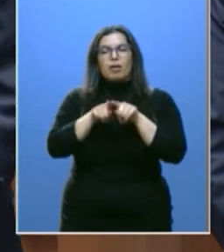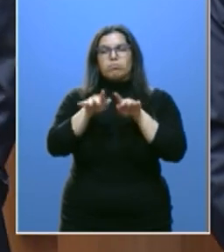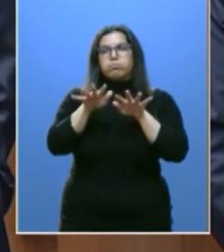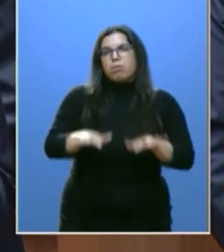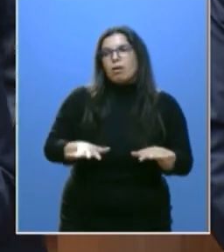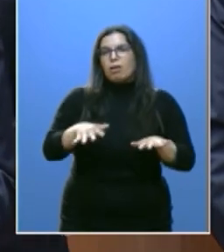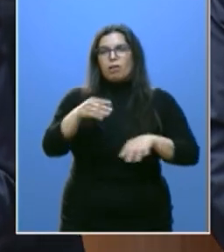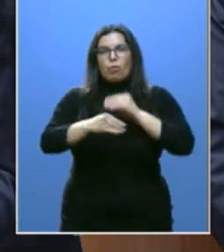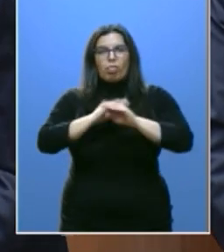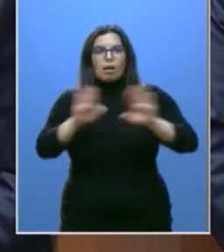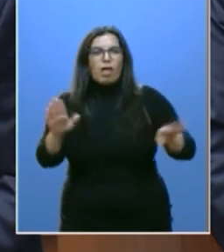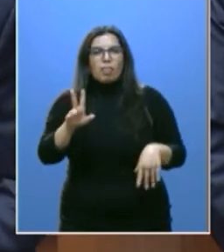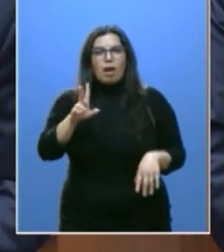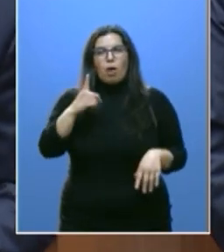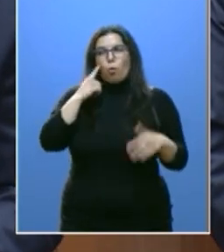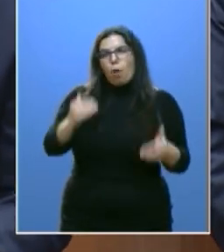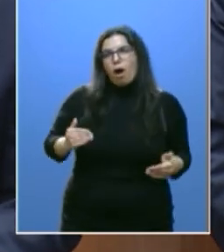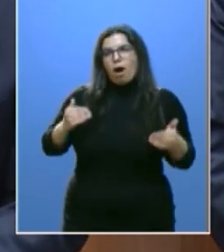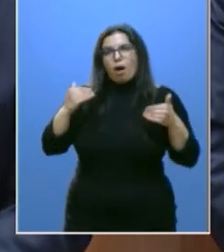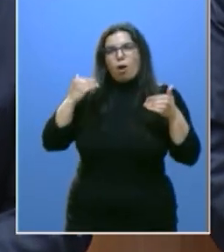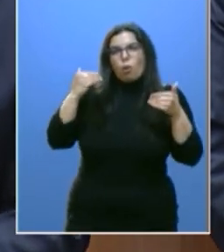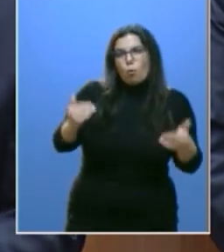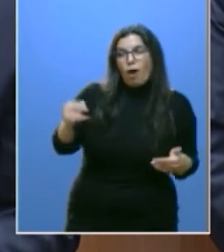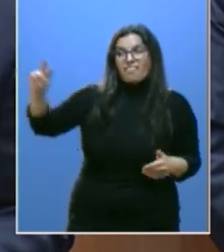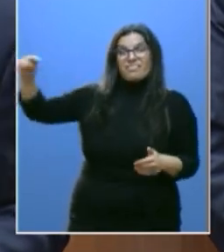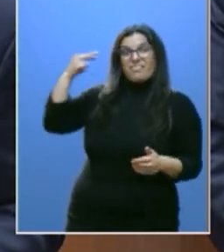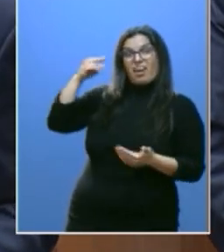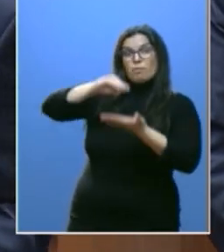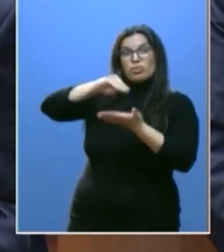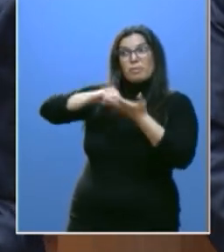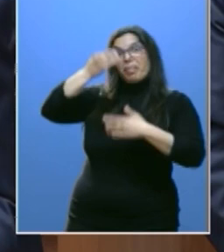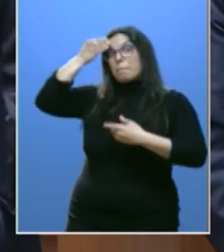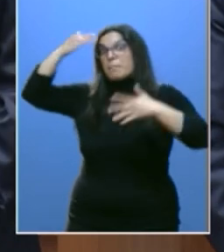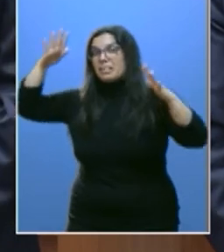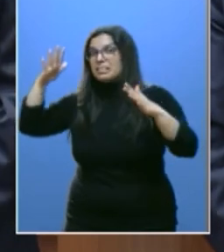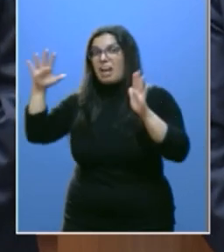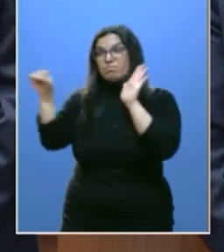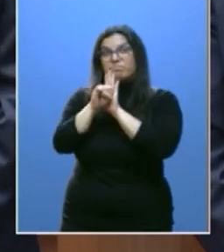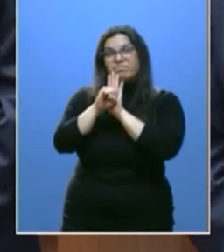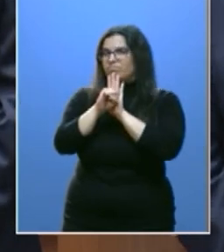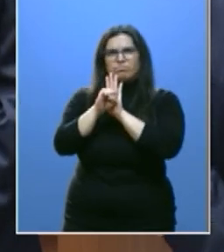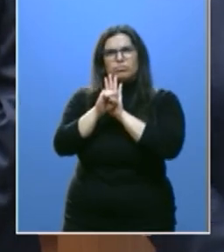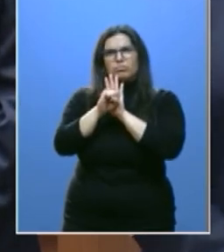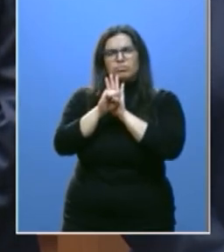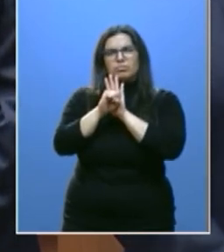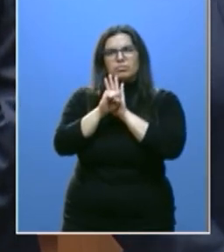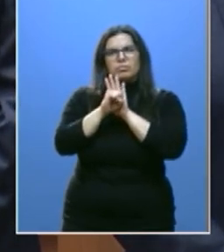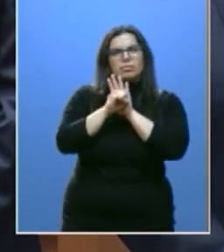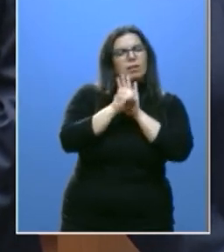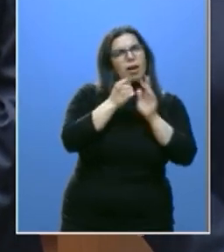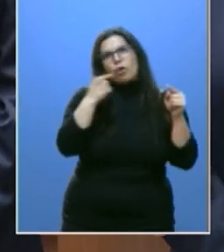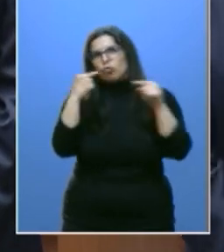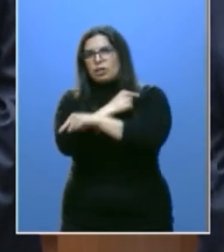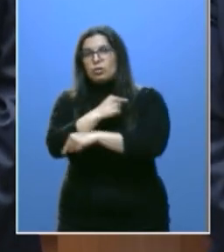o el conservadurismo que injustamente nos atribuyen. Una Castilla y León que esté